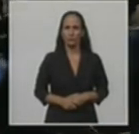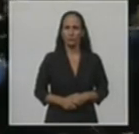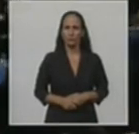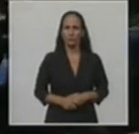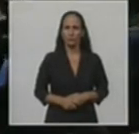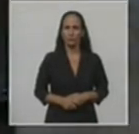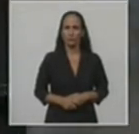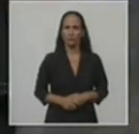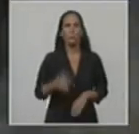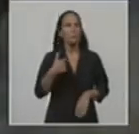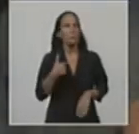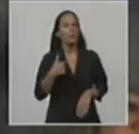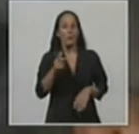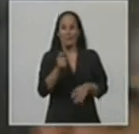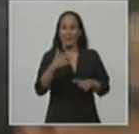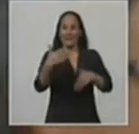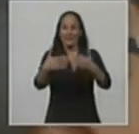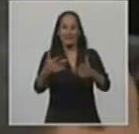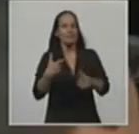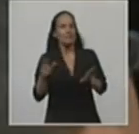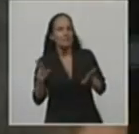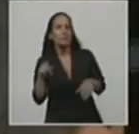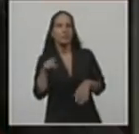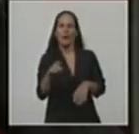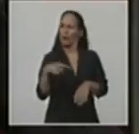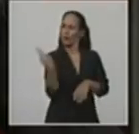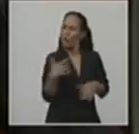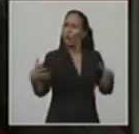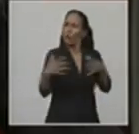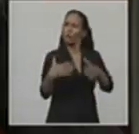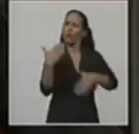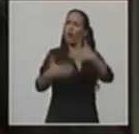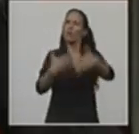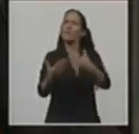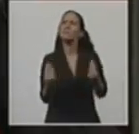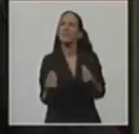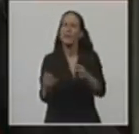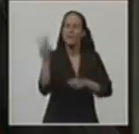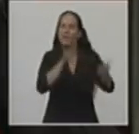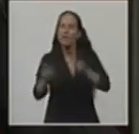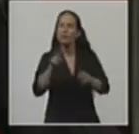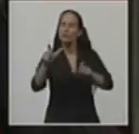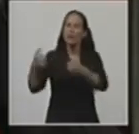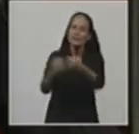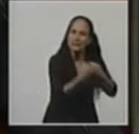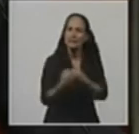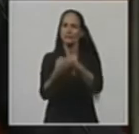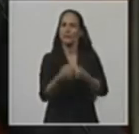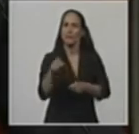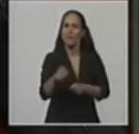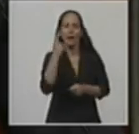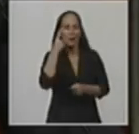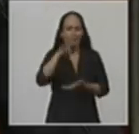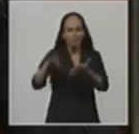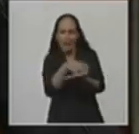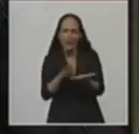Espero que en los próximos meses podamos avanzar entre todos en la búsqueda de consensos para lograr un diseño unificado